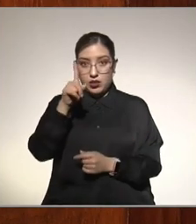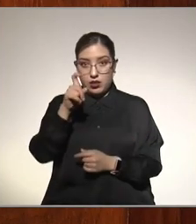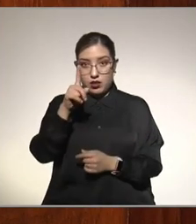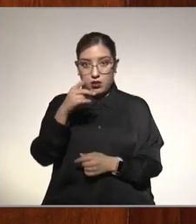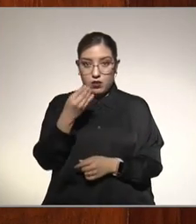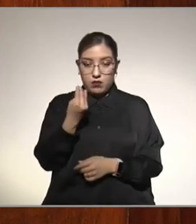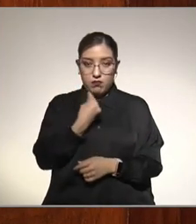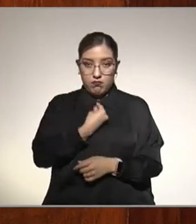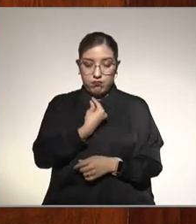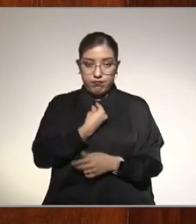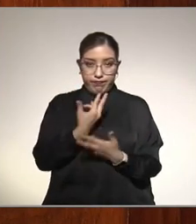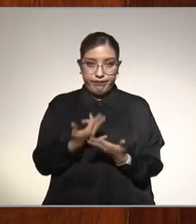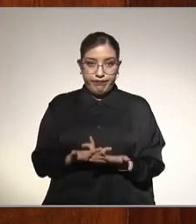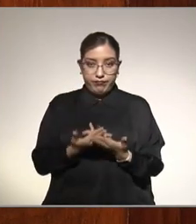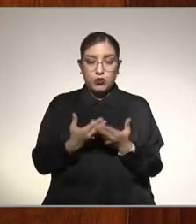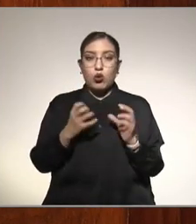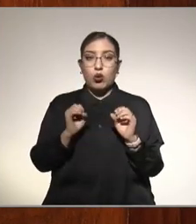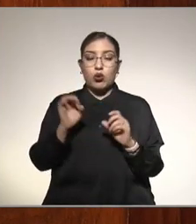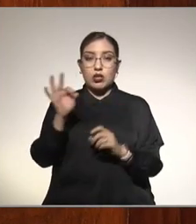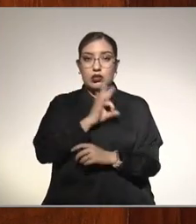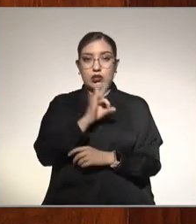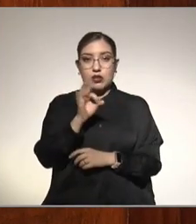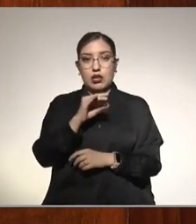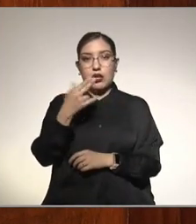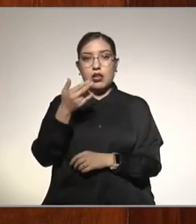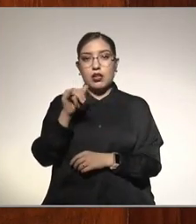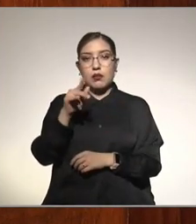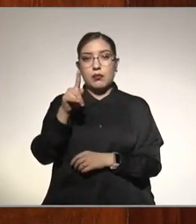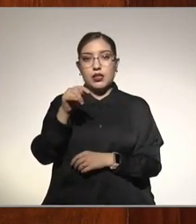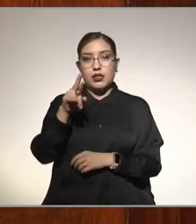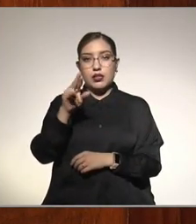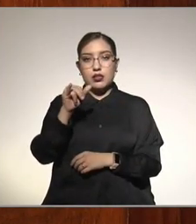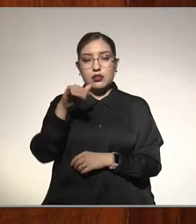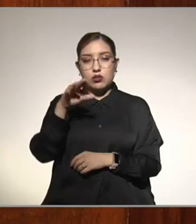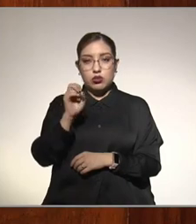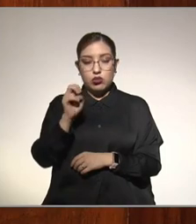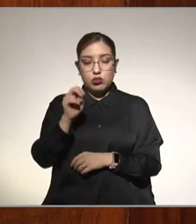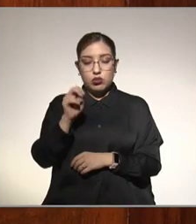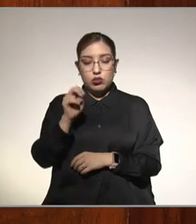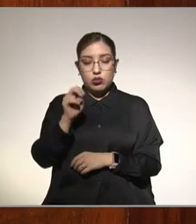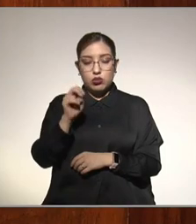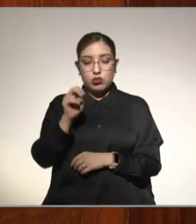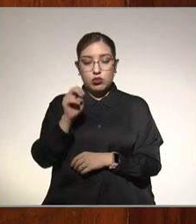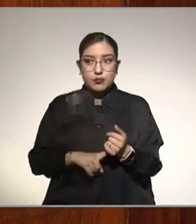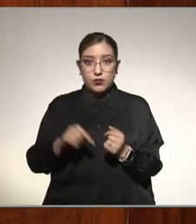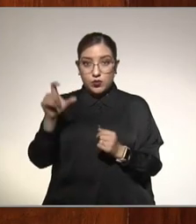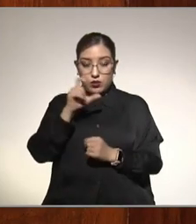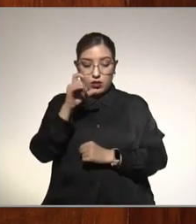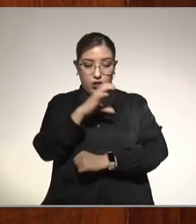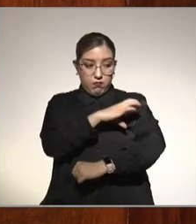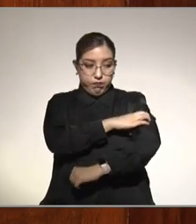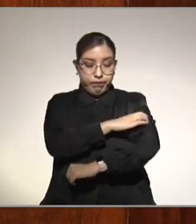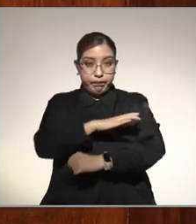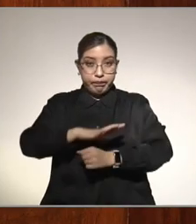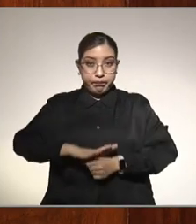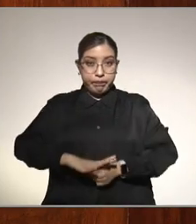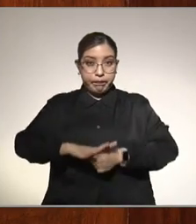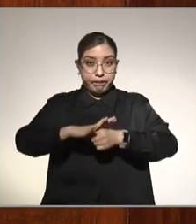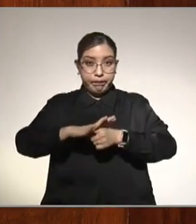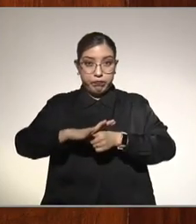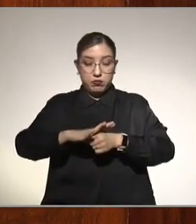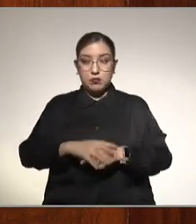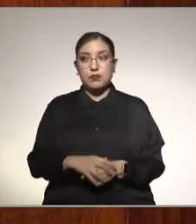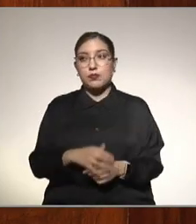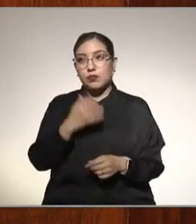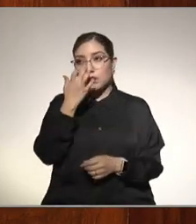complicaciones o bien hipertensión portal que es cuando aumenta la presión en la vena porta